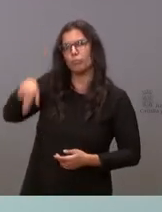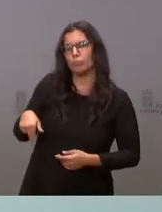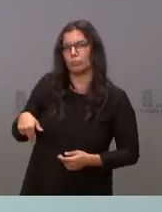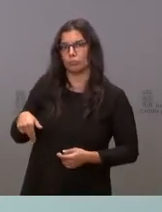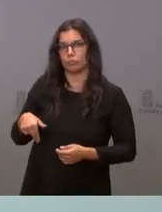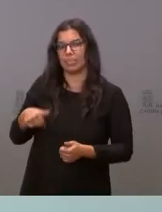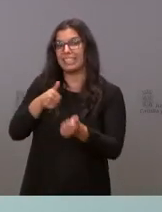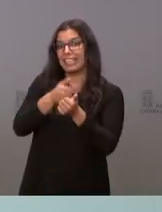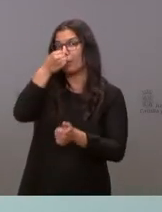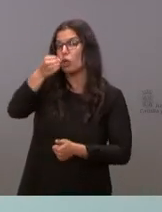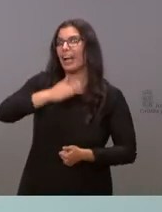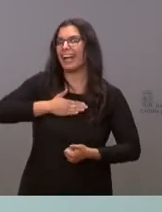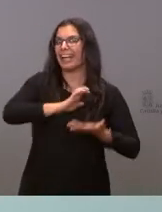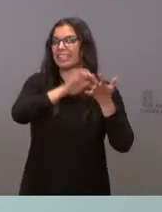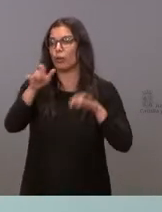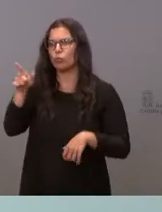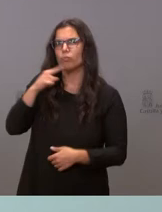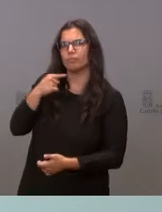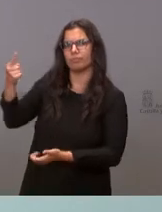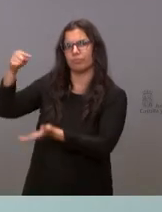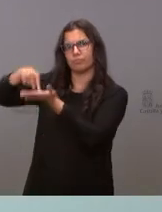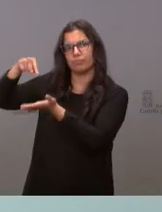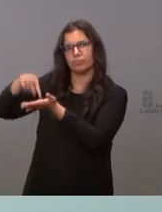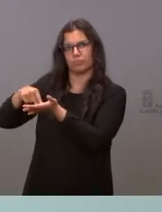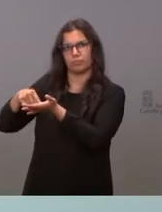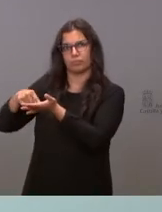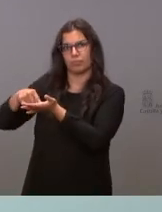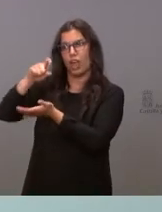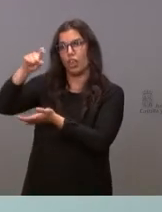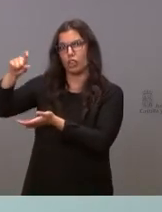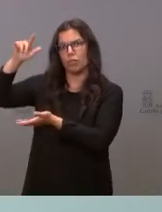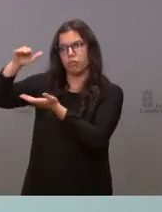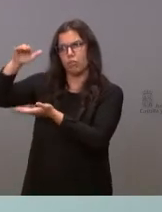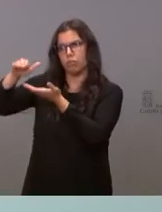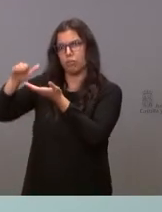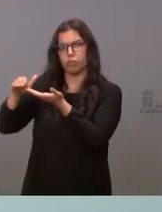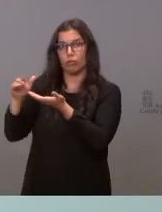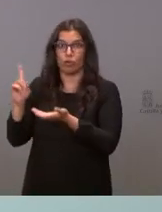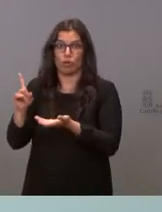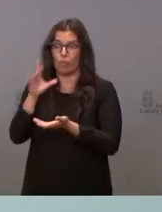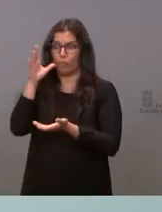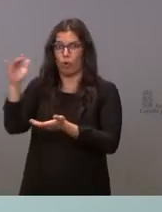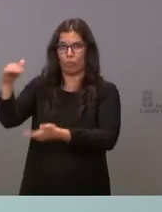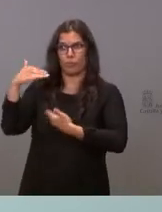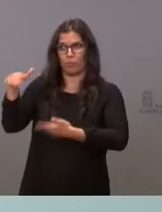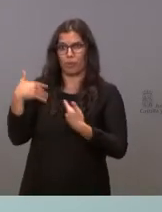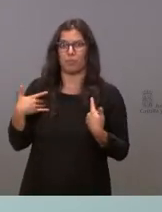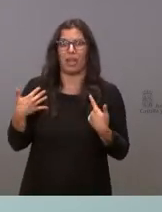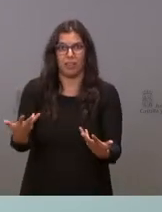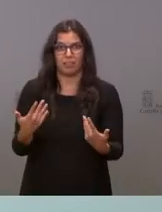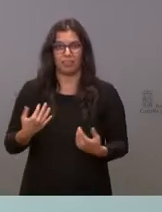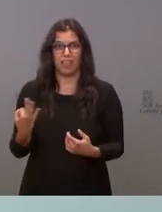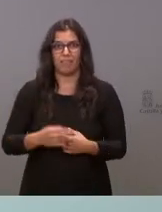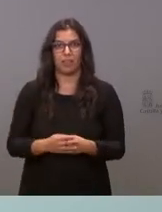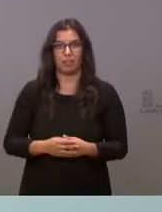Socialista de Castilla y León, que no disminuya a un tercio el ritmo de suministro. Hay que